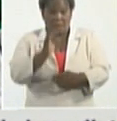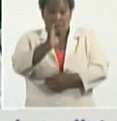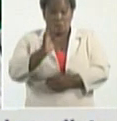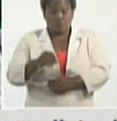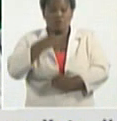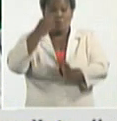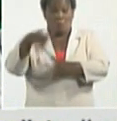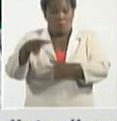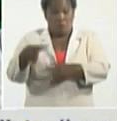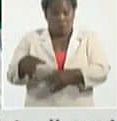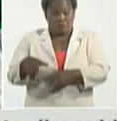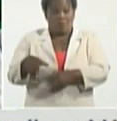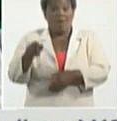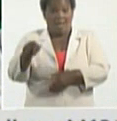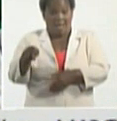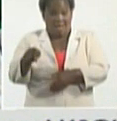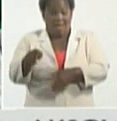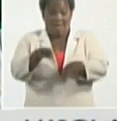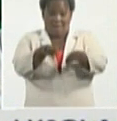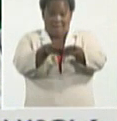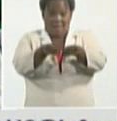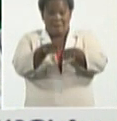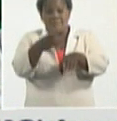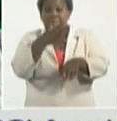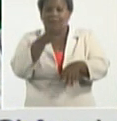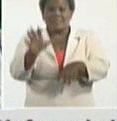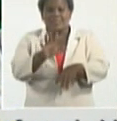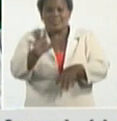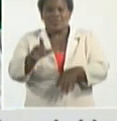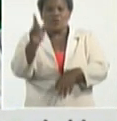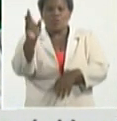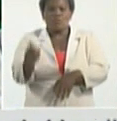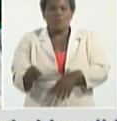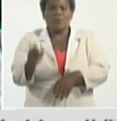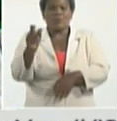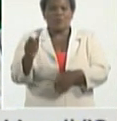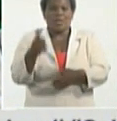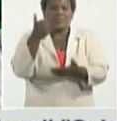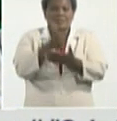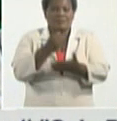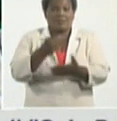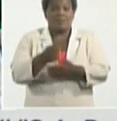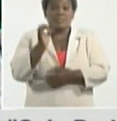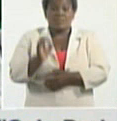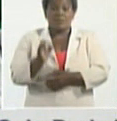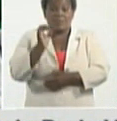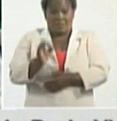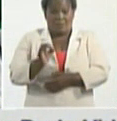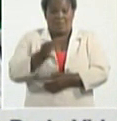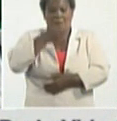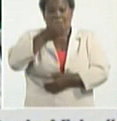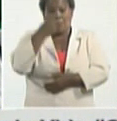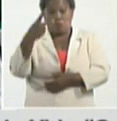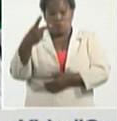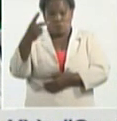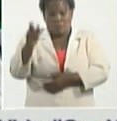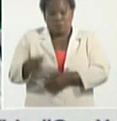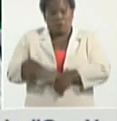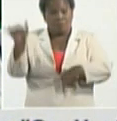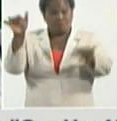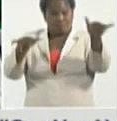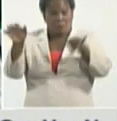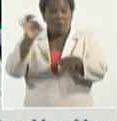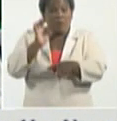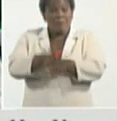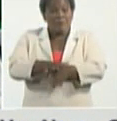pacientes diagnosticados. Siempre mencionamos las dos personas que se evacuaron, las 54 que regresaron a sus